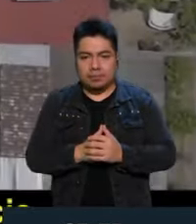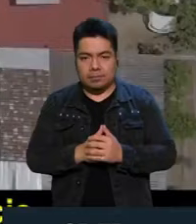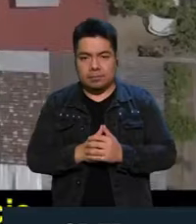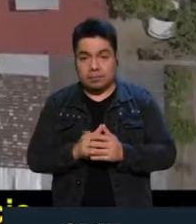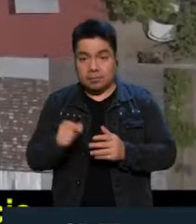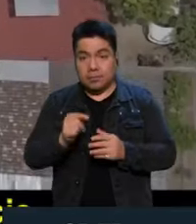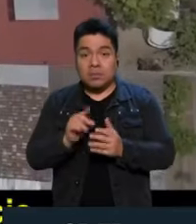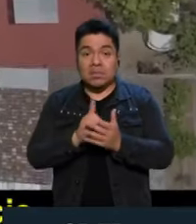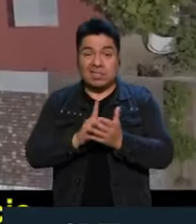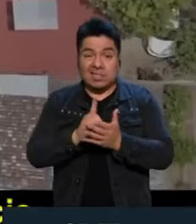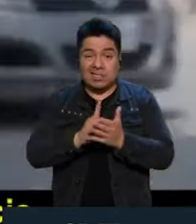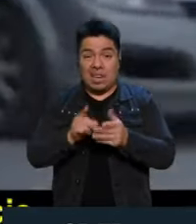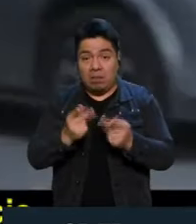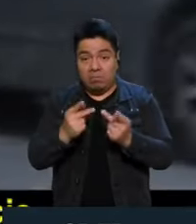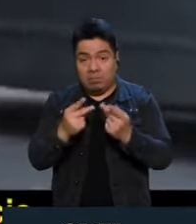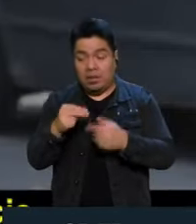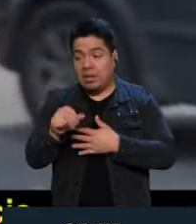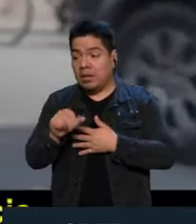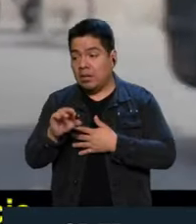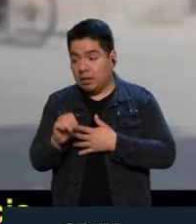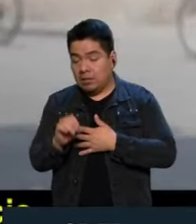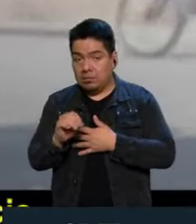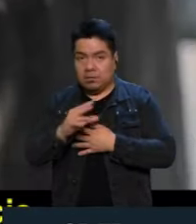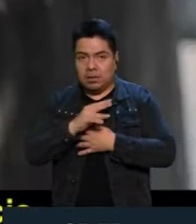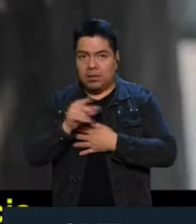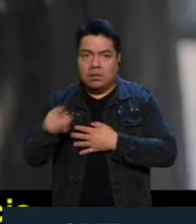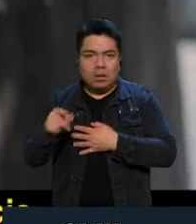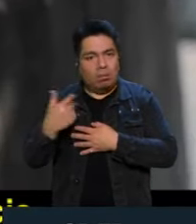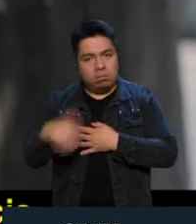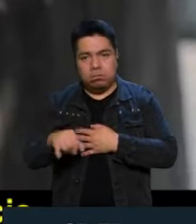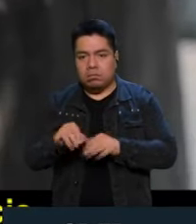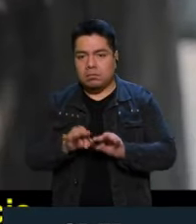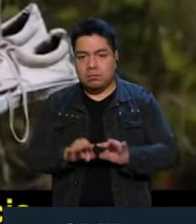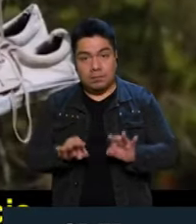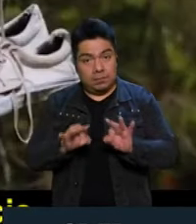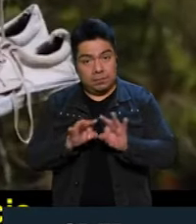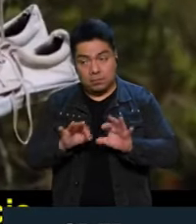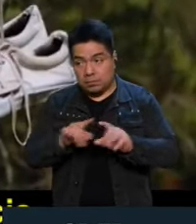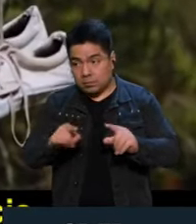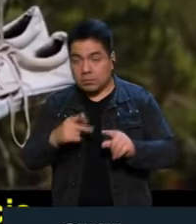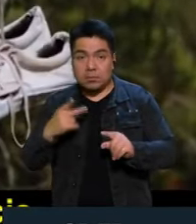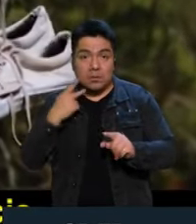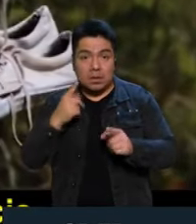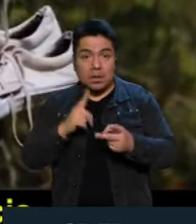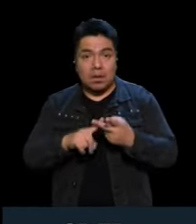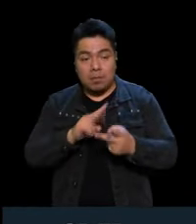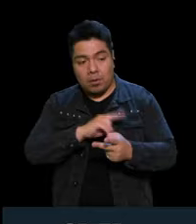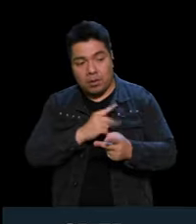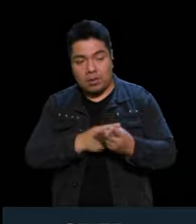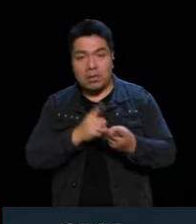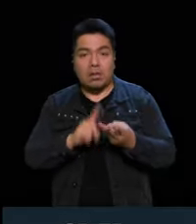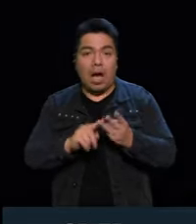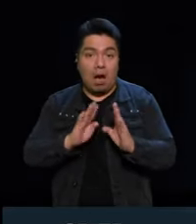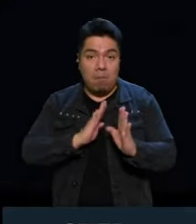El narcotráfico opera y tiene una enorme importancia económica, política y militar.